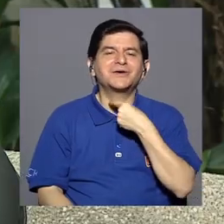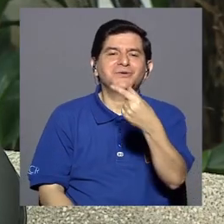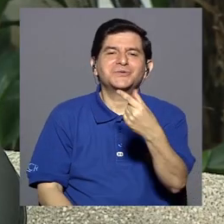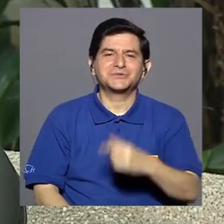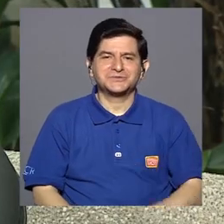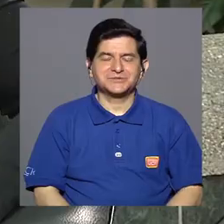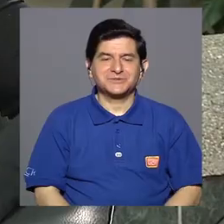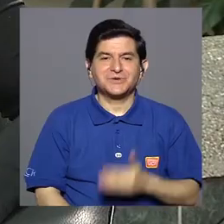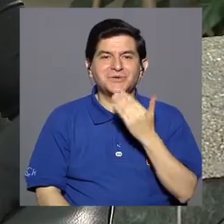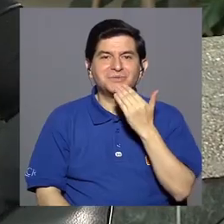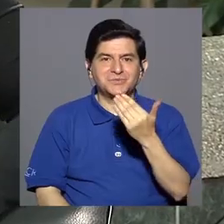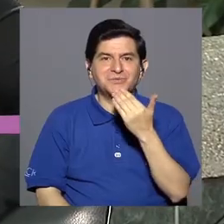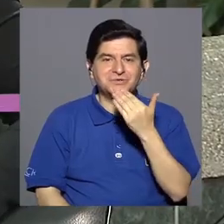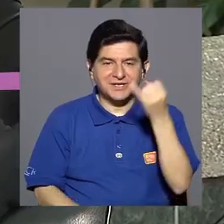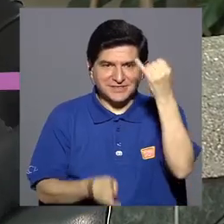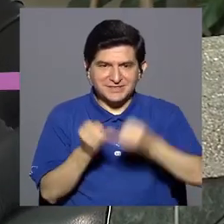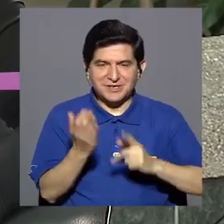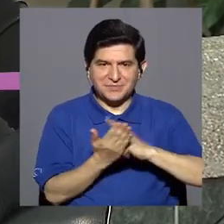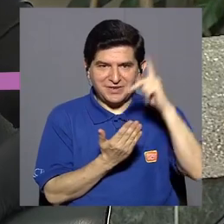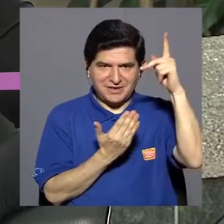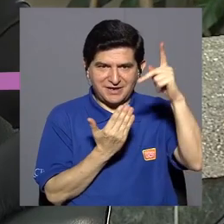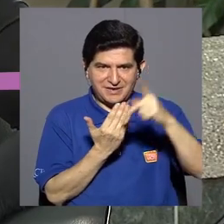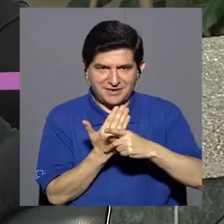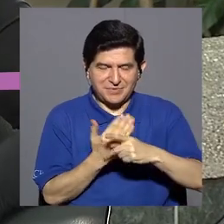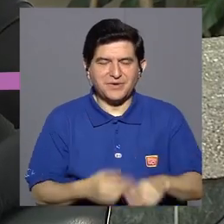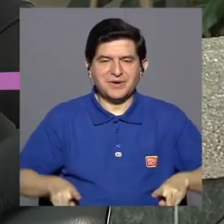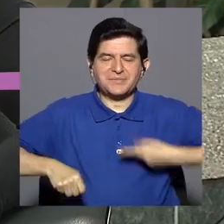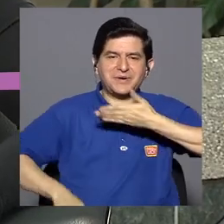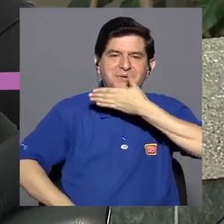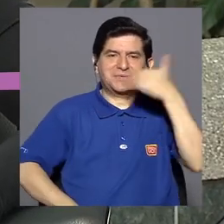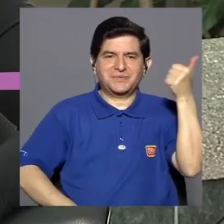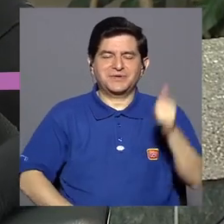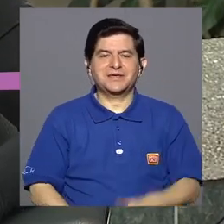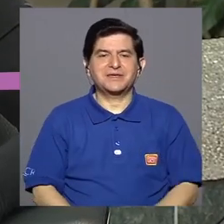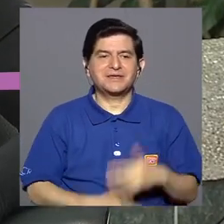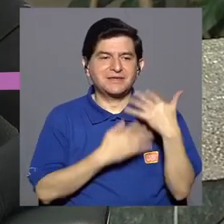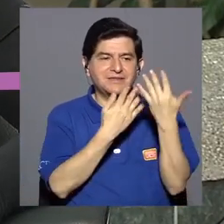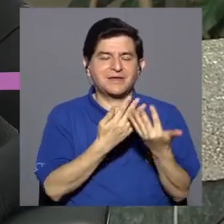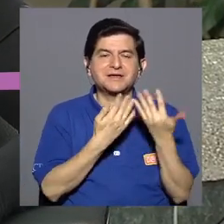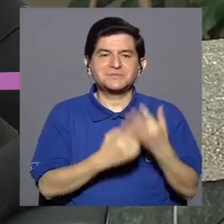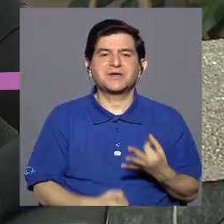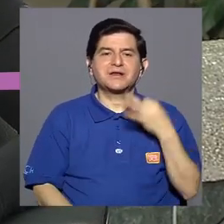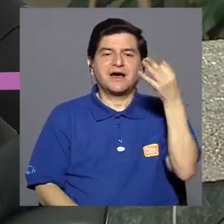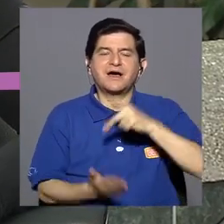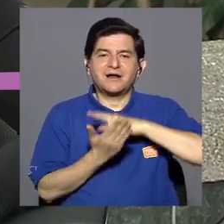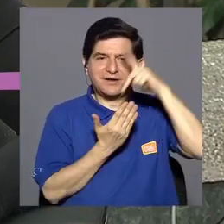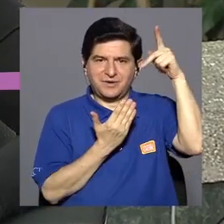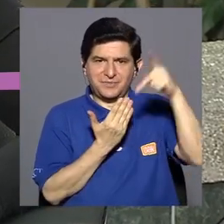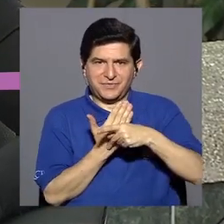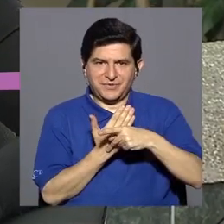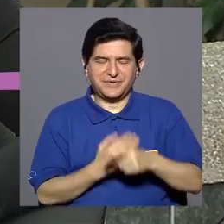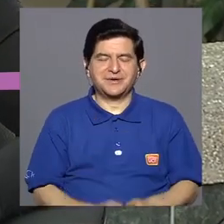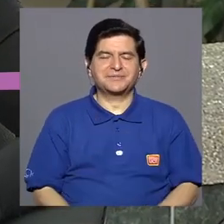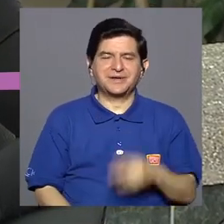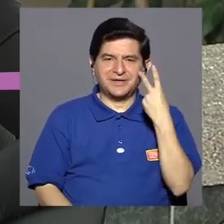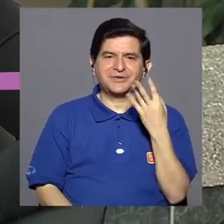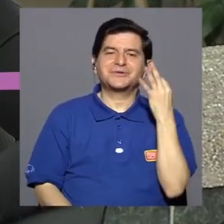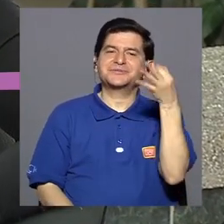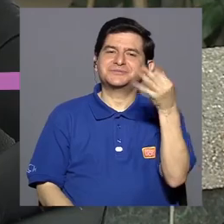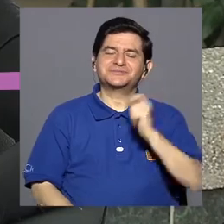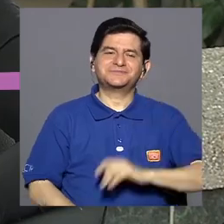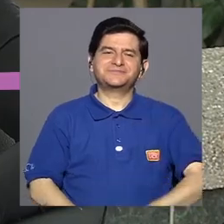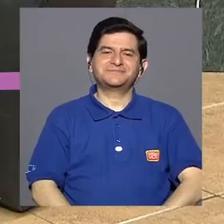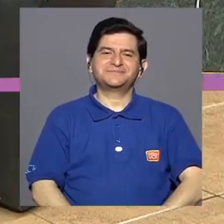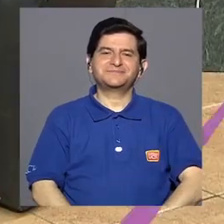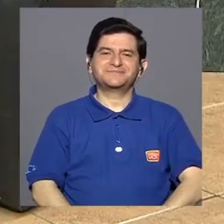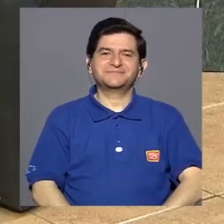Con todo gusto. Agradecerles, llegamos al final de un programa más de Vivir Mejor. Les esperamos en nuestra próxima edición. Hasta pronto.